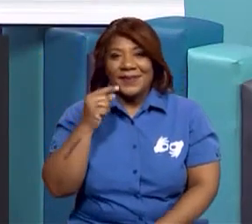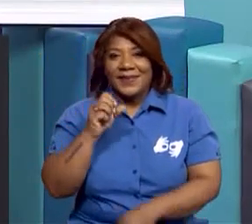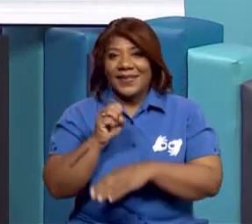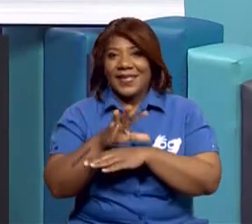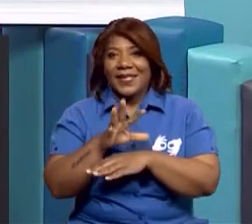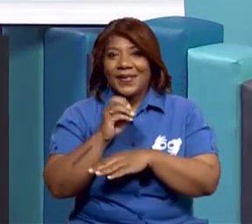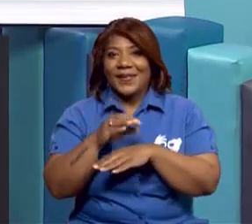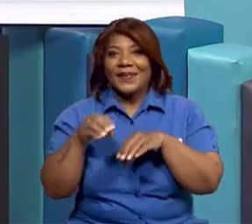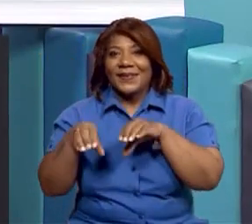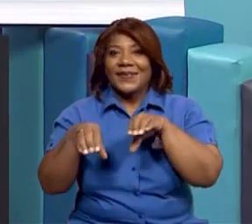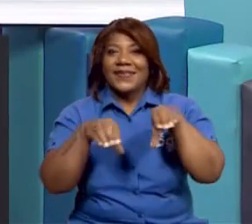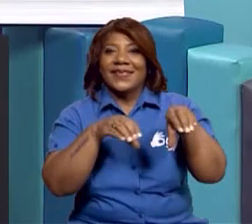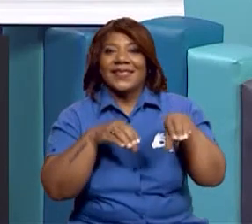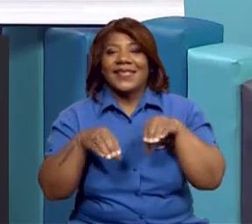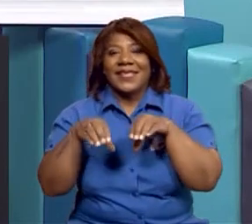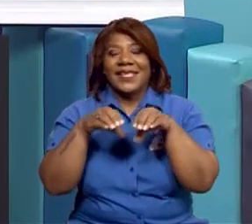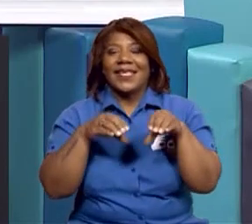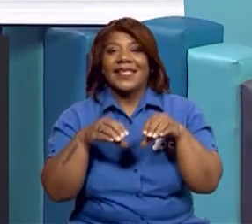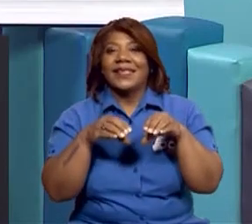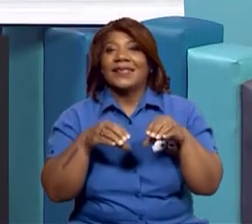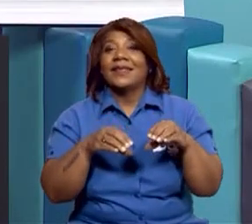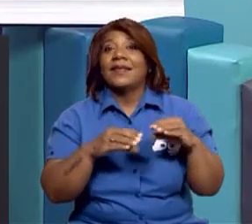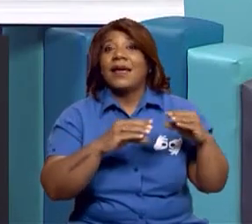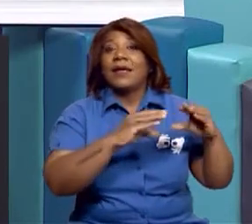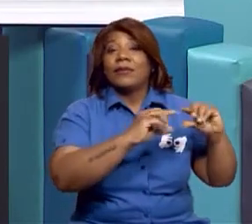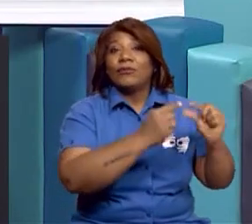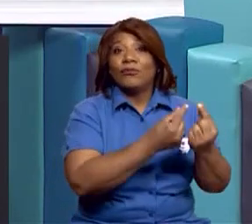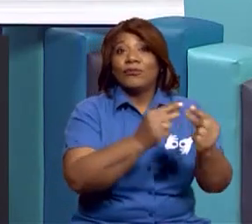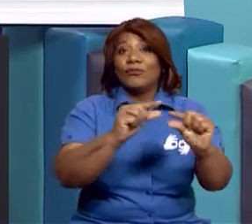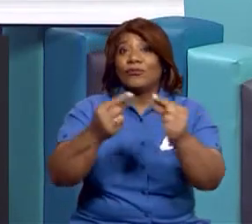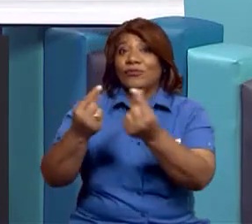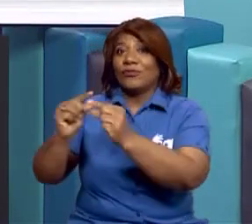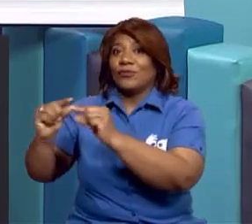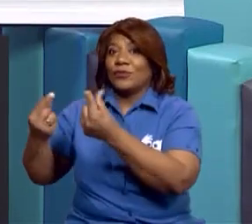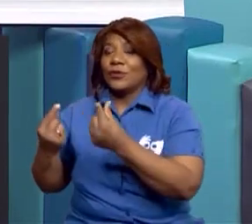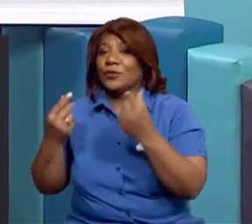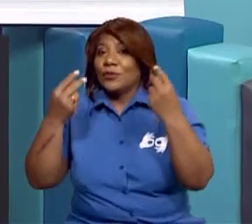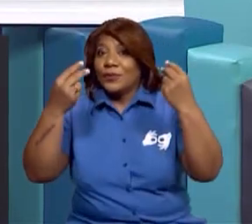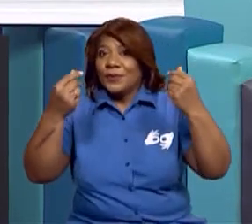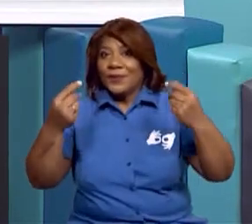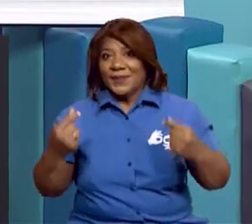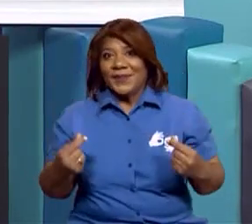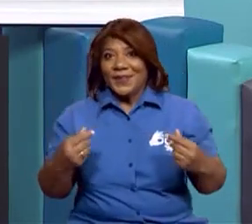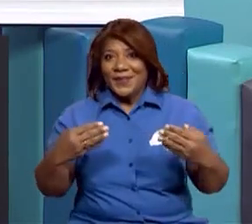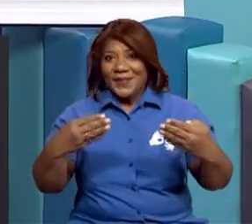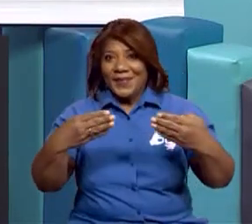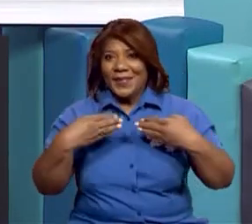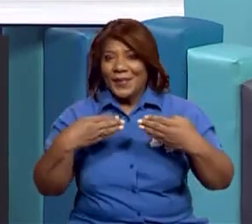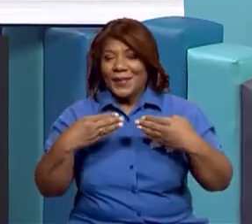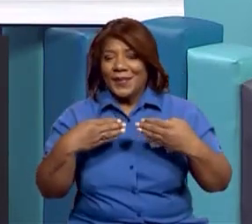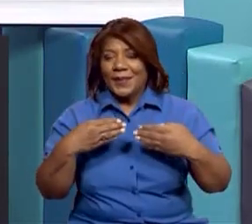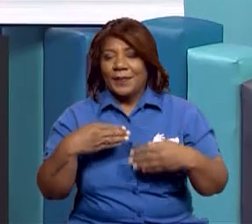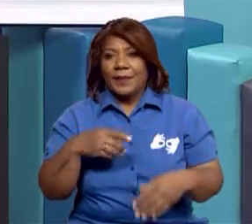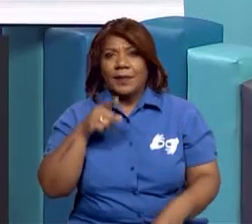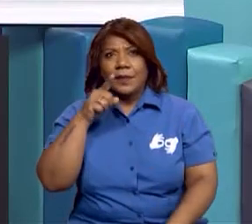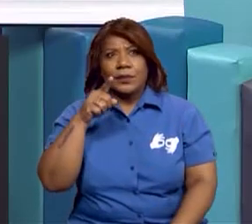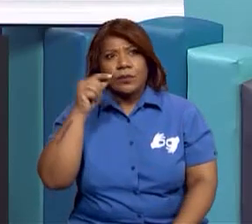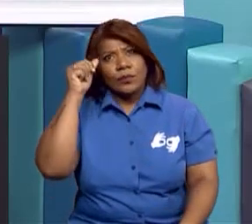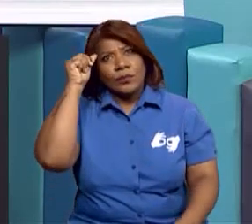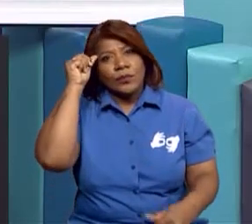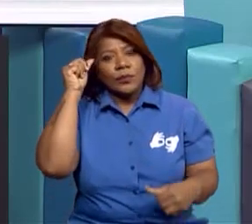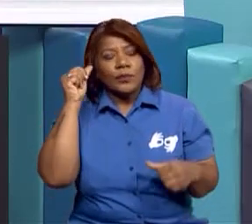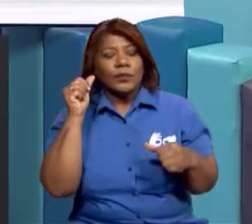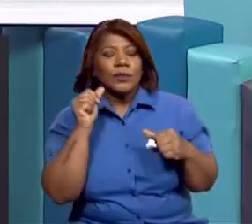esas actividades o esos sectores económicos, ¿verdad? De nuestro país. Te has preguntado, ¿ya recuerdas o